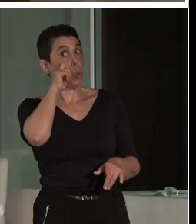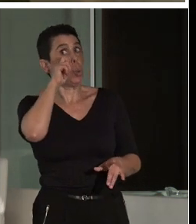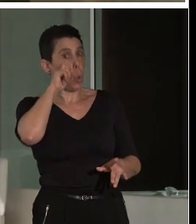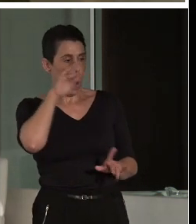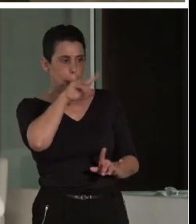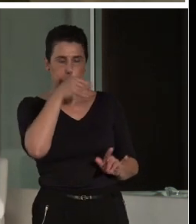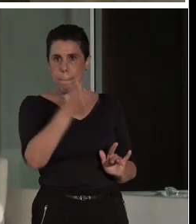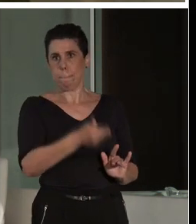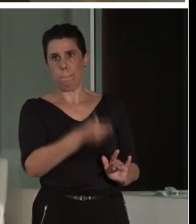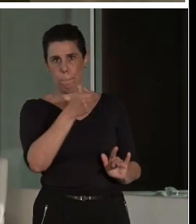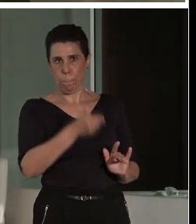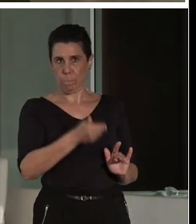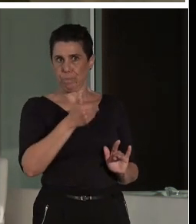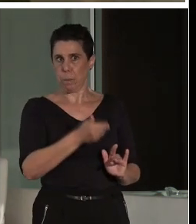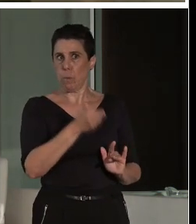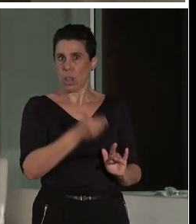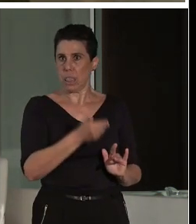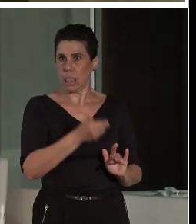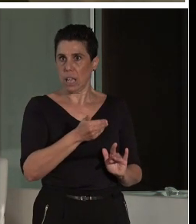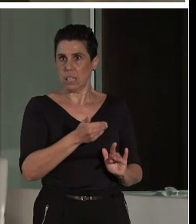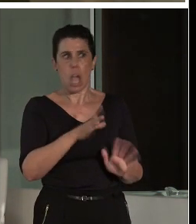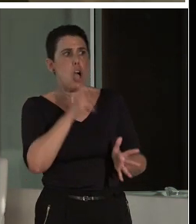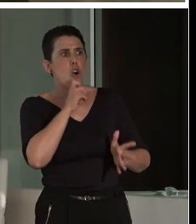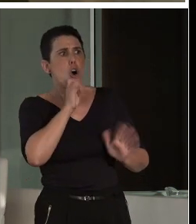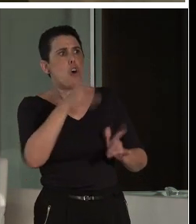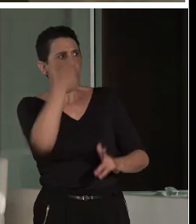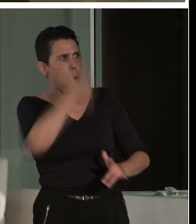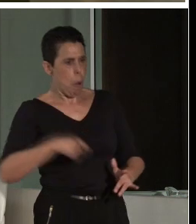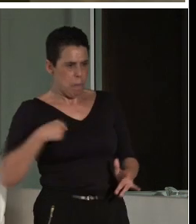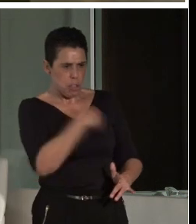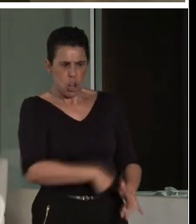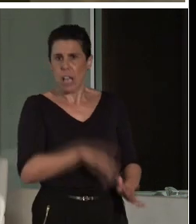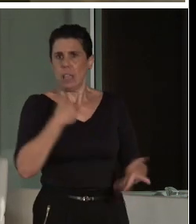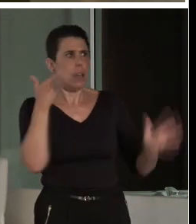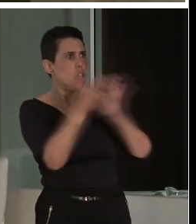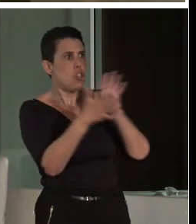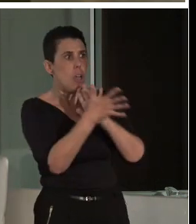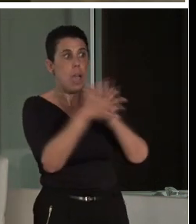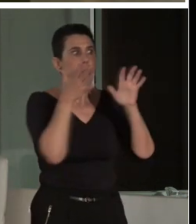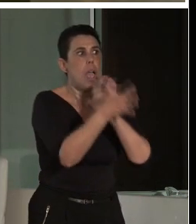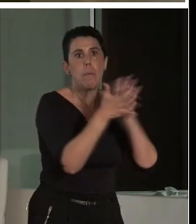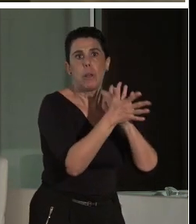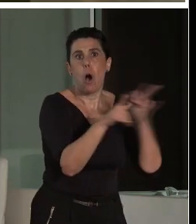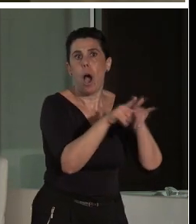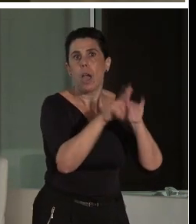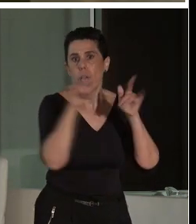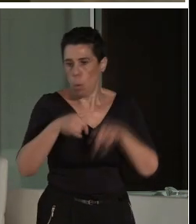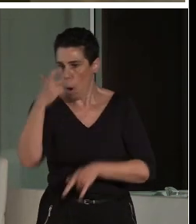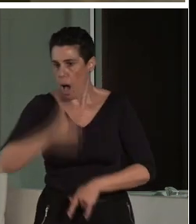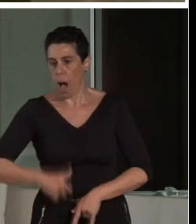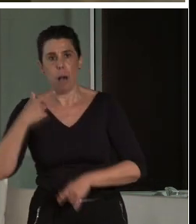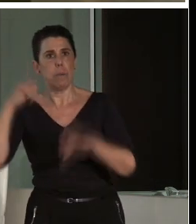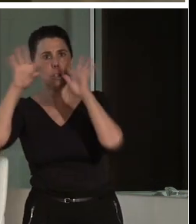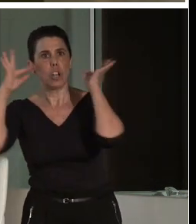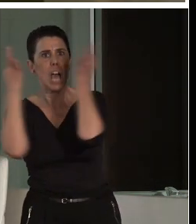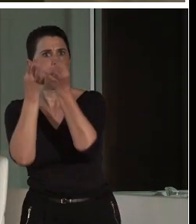uno de los principales. Es decir, ¿cómo le voy a explicar yo a un chino lo mismo que a uno de Córdoba, que es el Teatro Romano